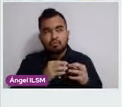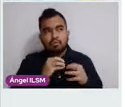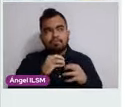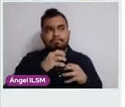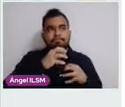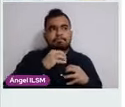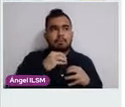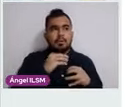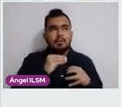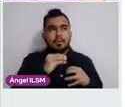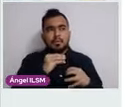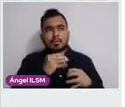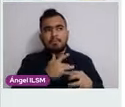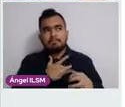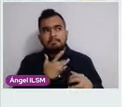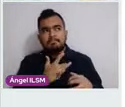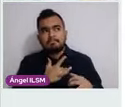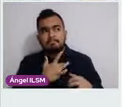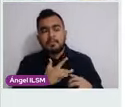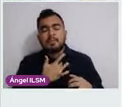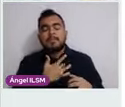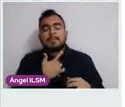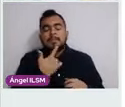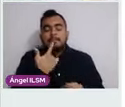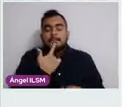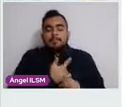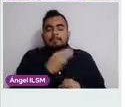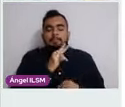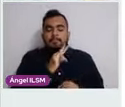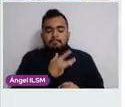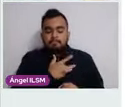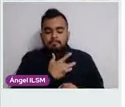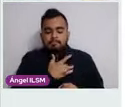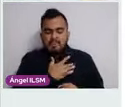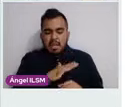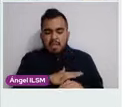consistencia y que sea más fácil apreciar si ocurre algún cambio entre ellas.